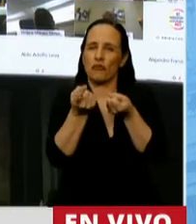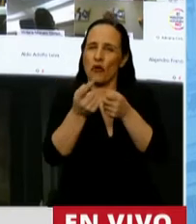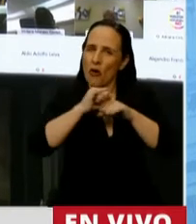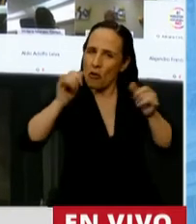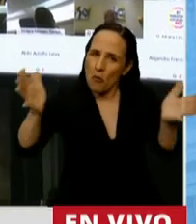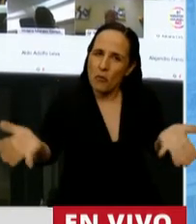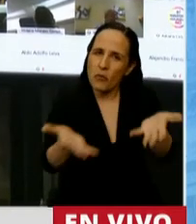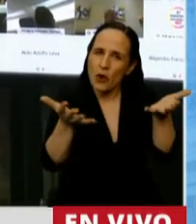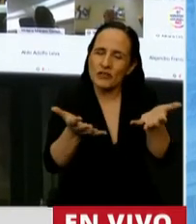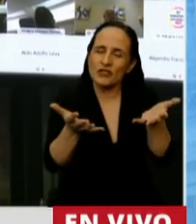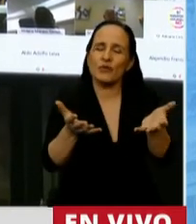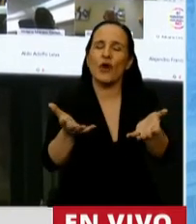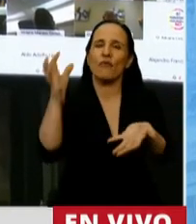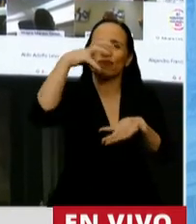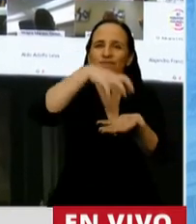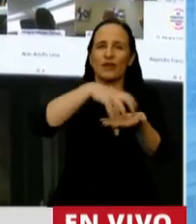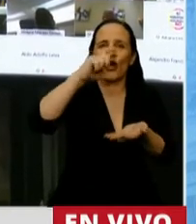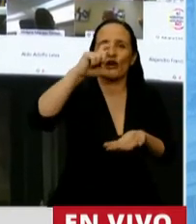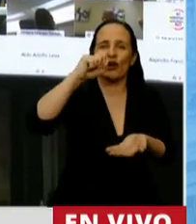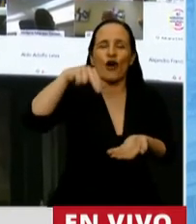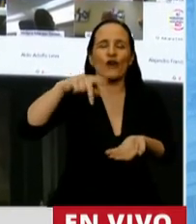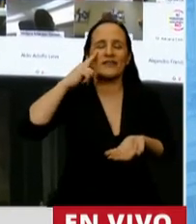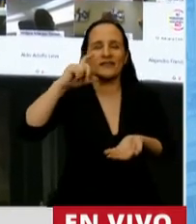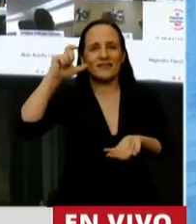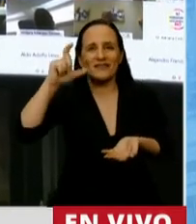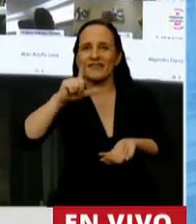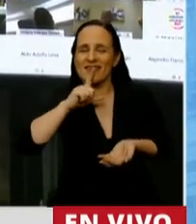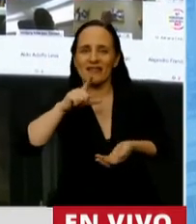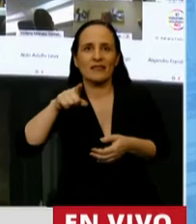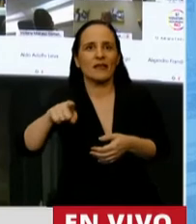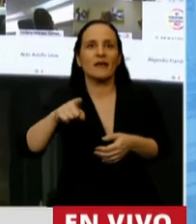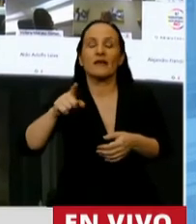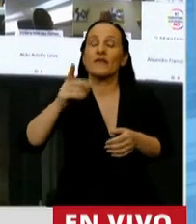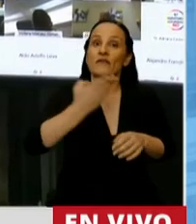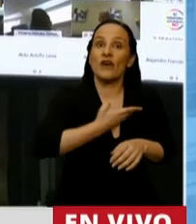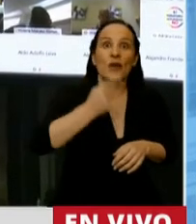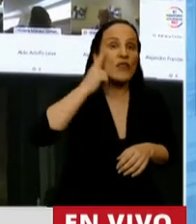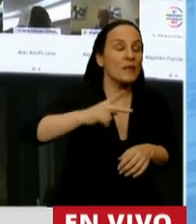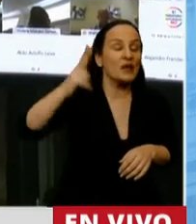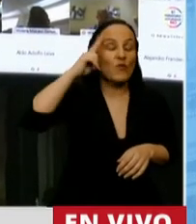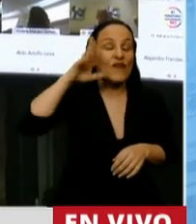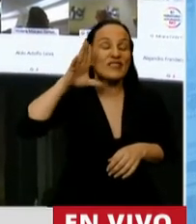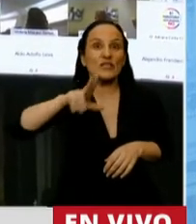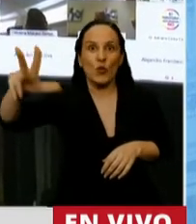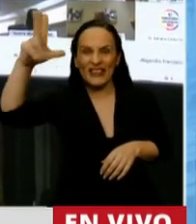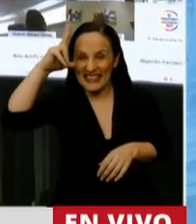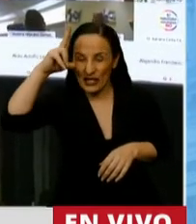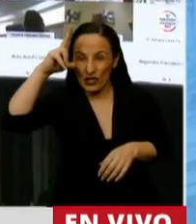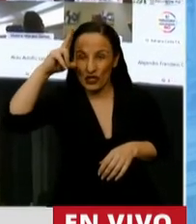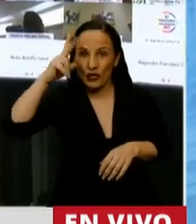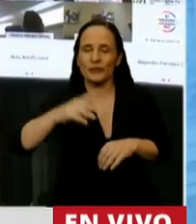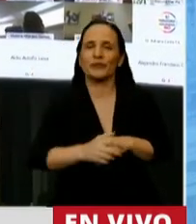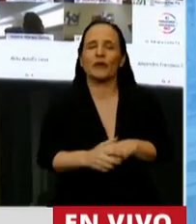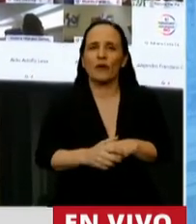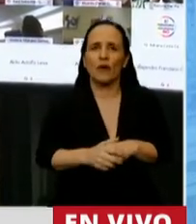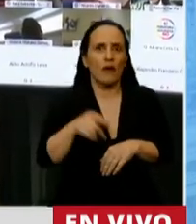el CONICET en febrero de 1958. Un órgano que